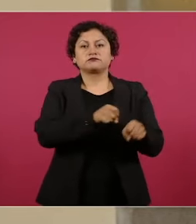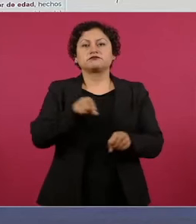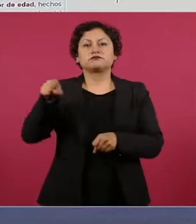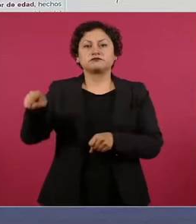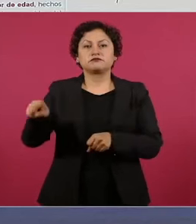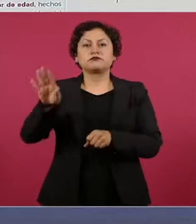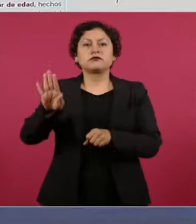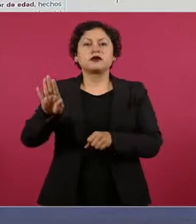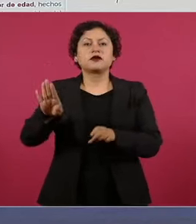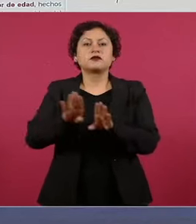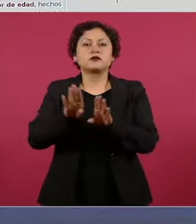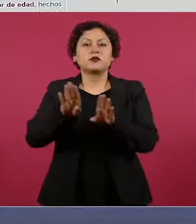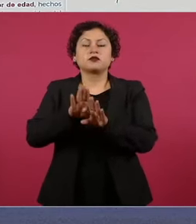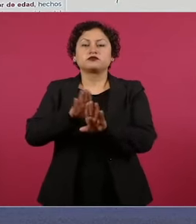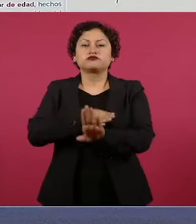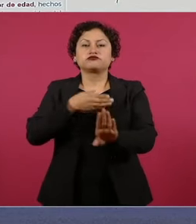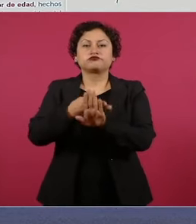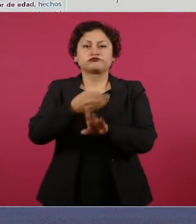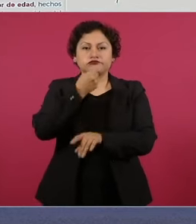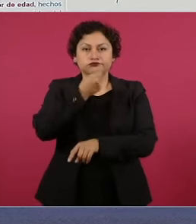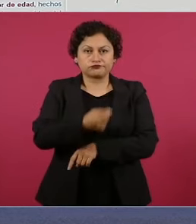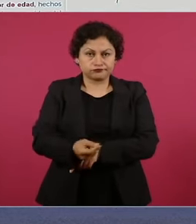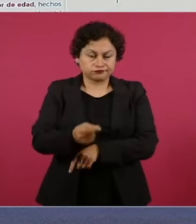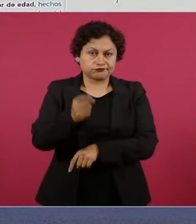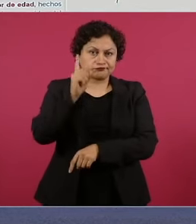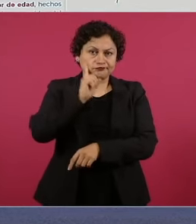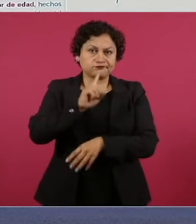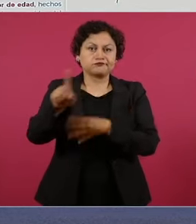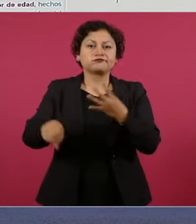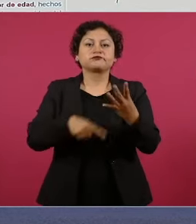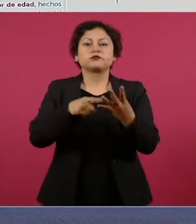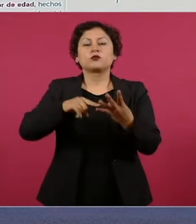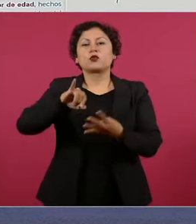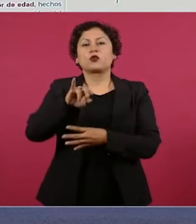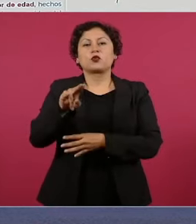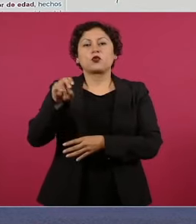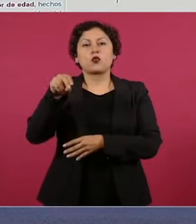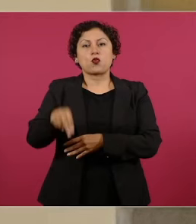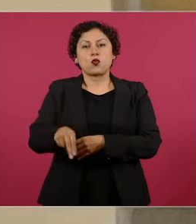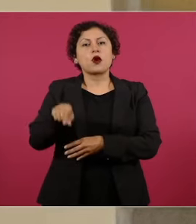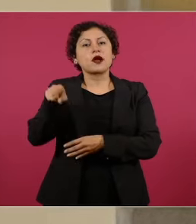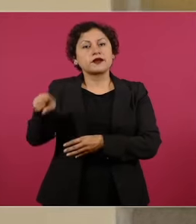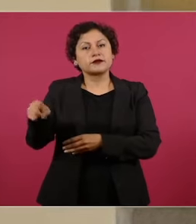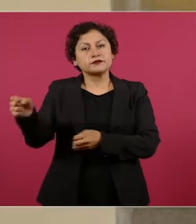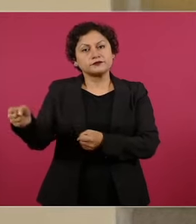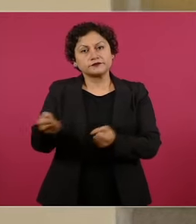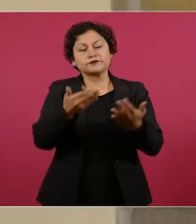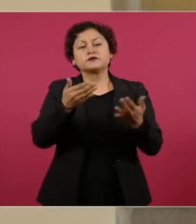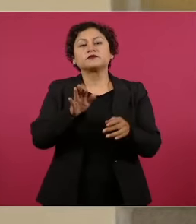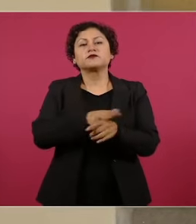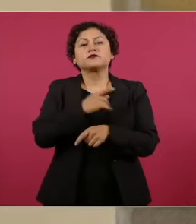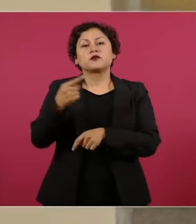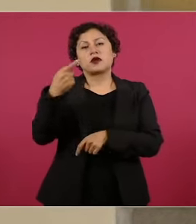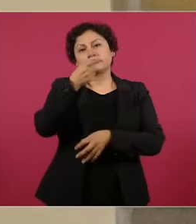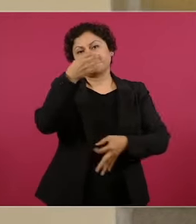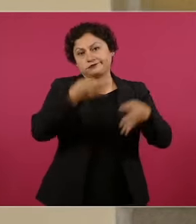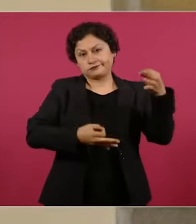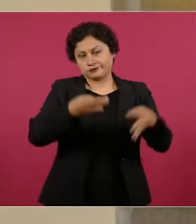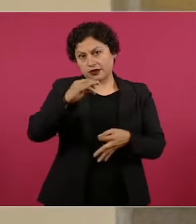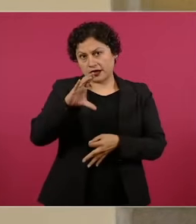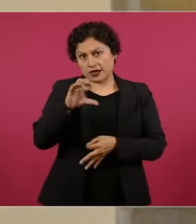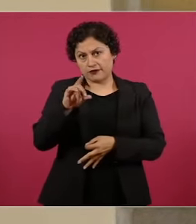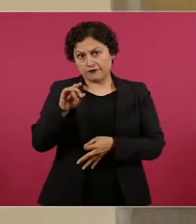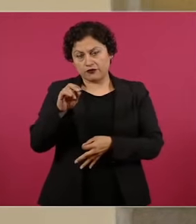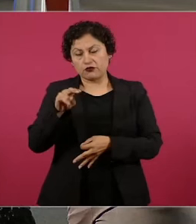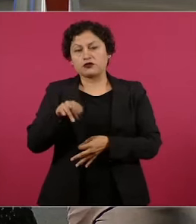agravada en contra de una menor de edad, y Juan, requerido por una corte del estado de California por